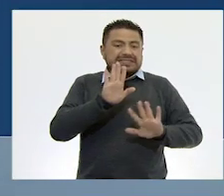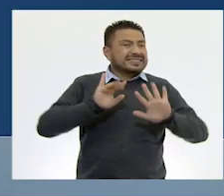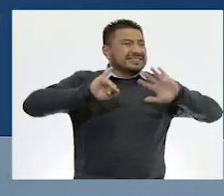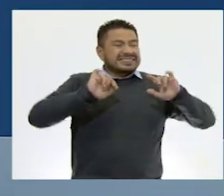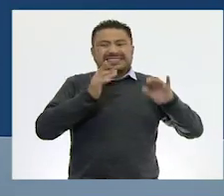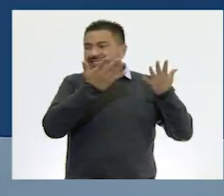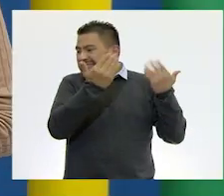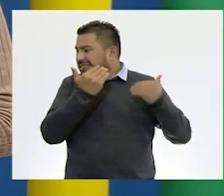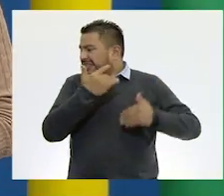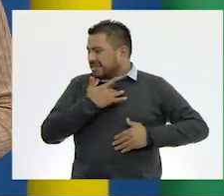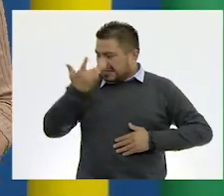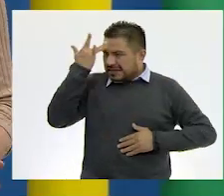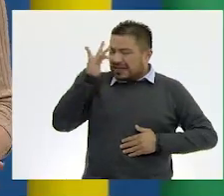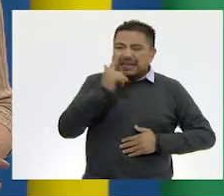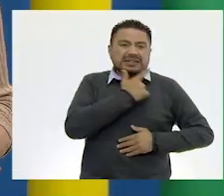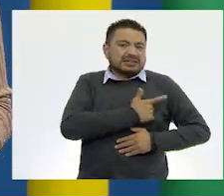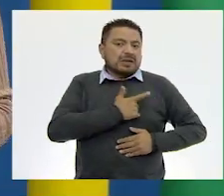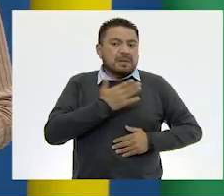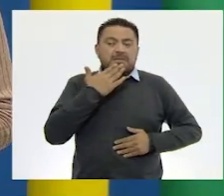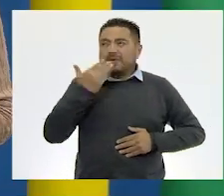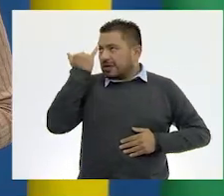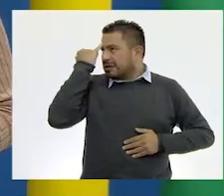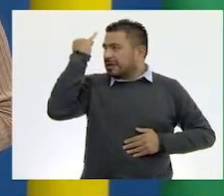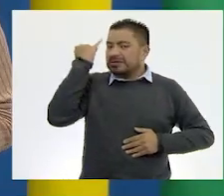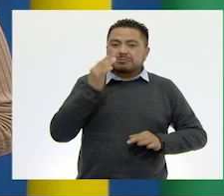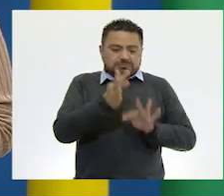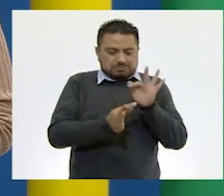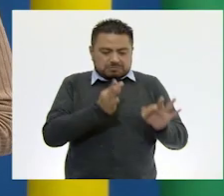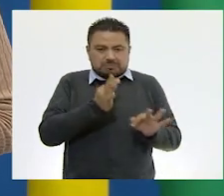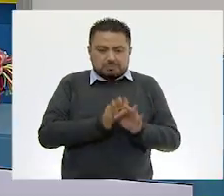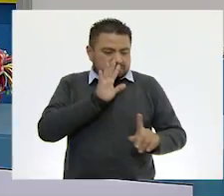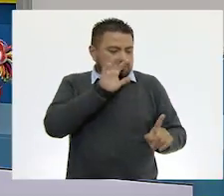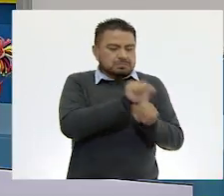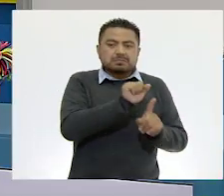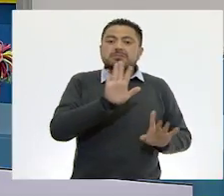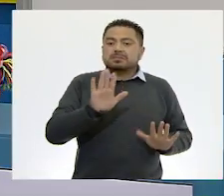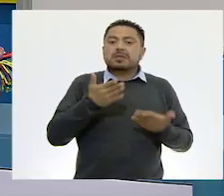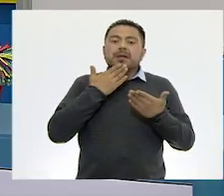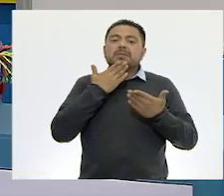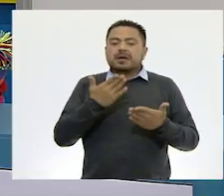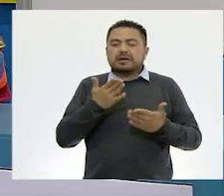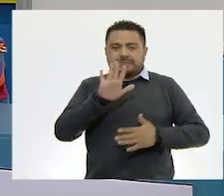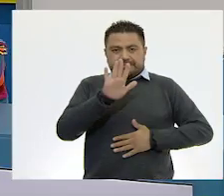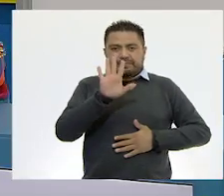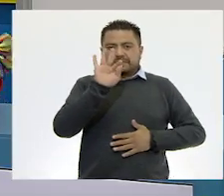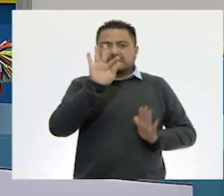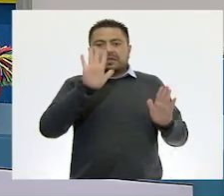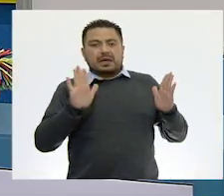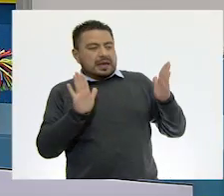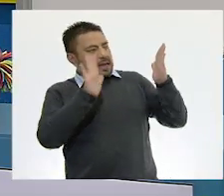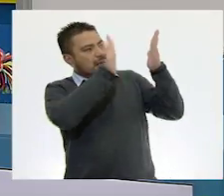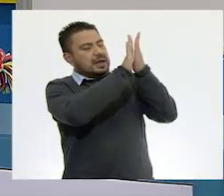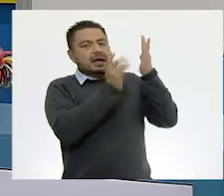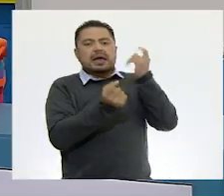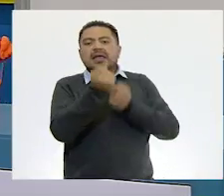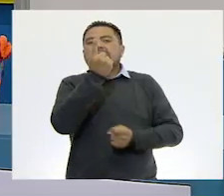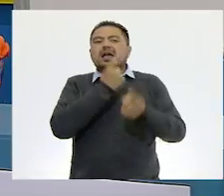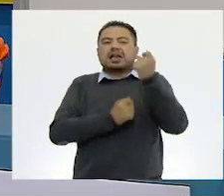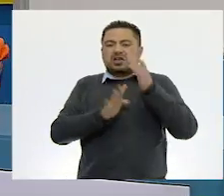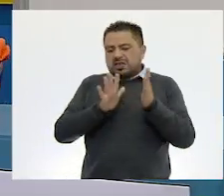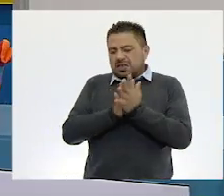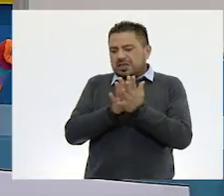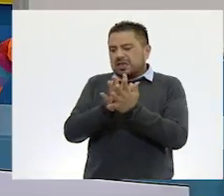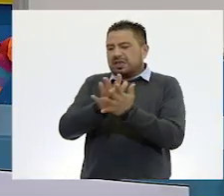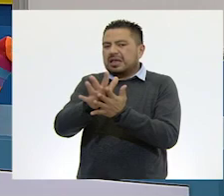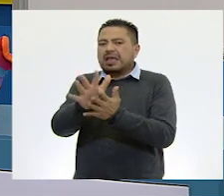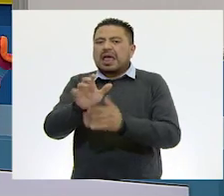las adivinanzas! Me parece muy buena idea, maestra. Estoy lista para adivinar. Muy bien. Peguen el pizarrón algunas huellas de un